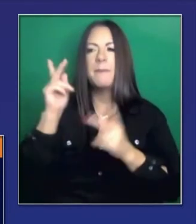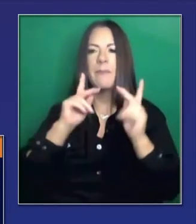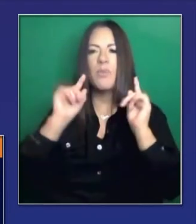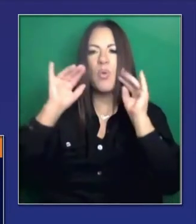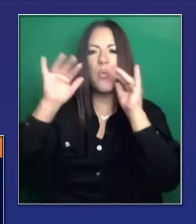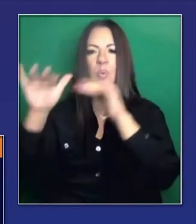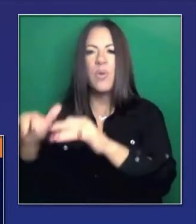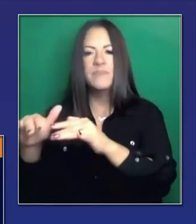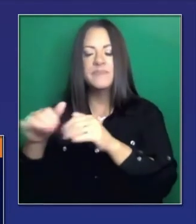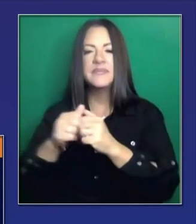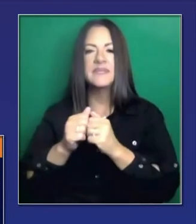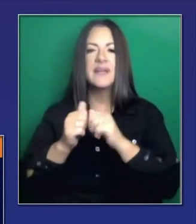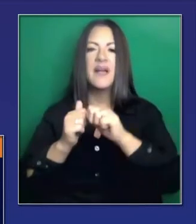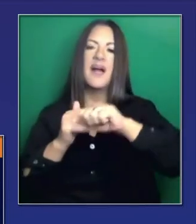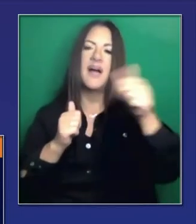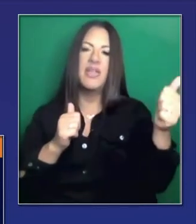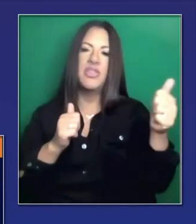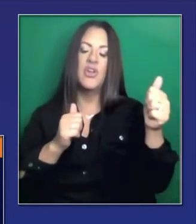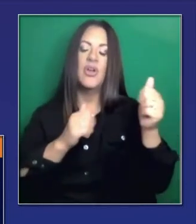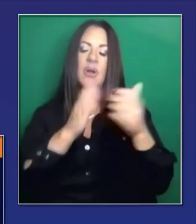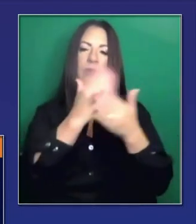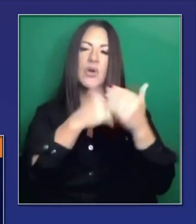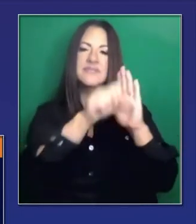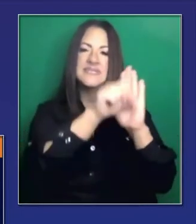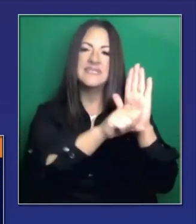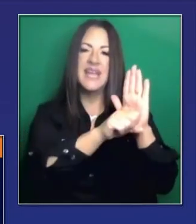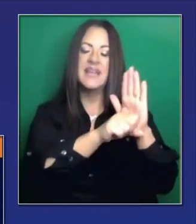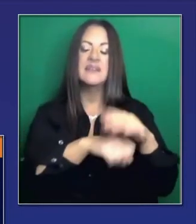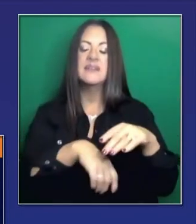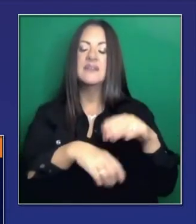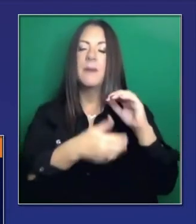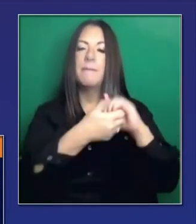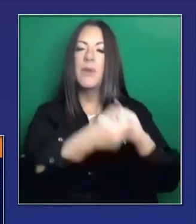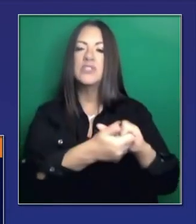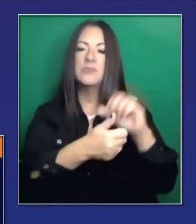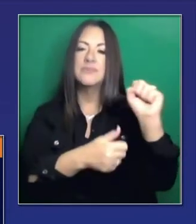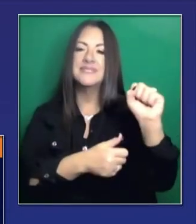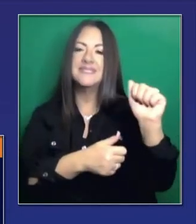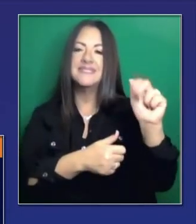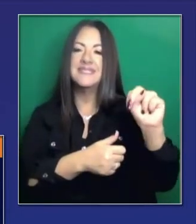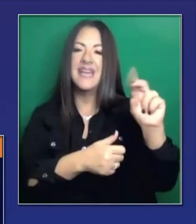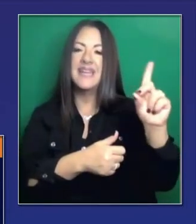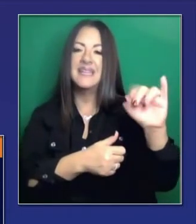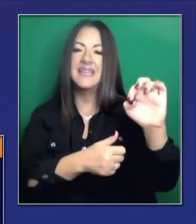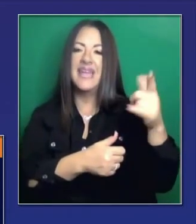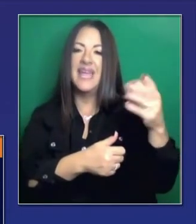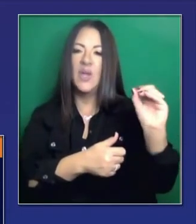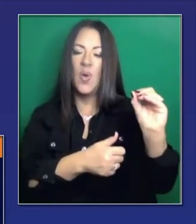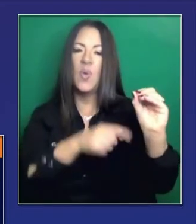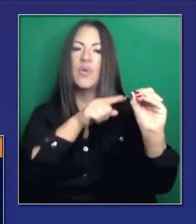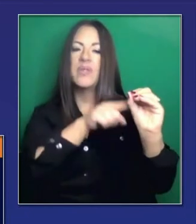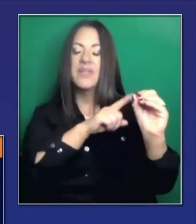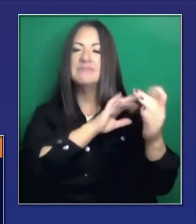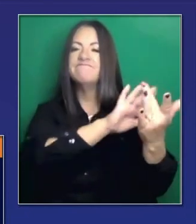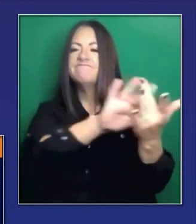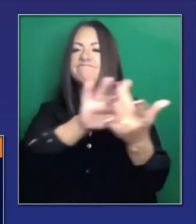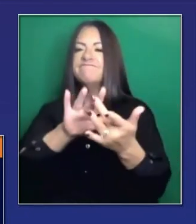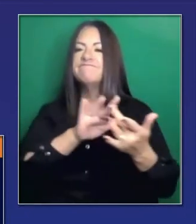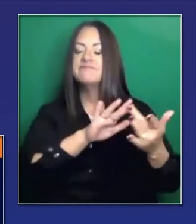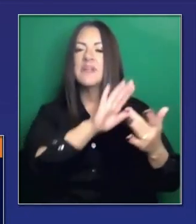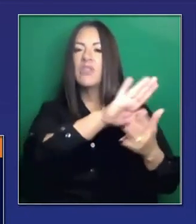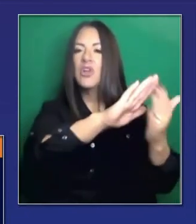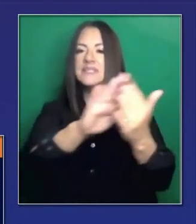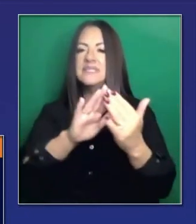También hemos trabajado en otras partes del Estado, en sociedad con San Diego, en un esfuerzo para hacer intervenciones y